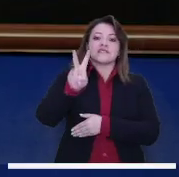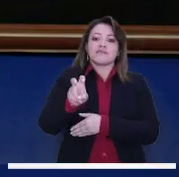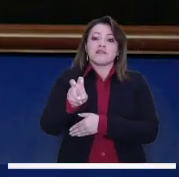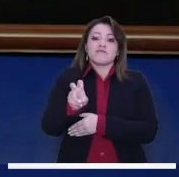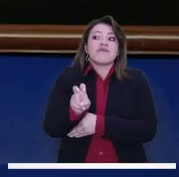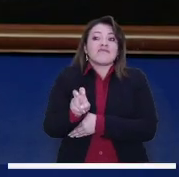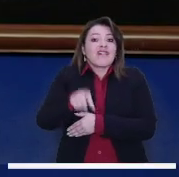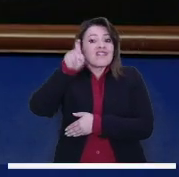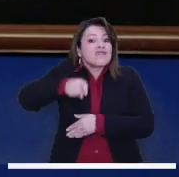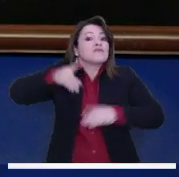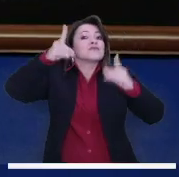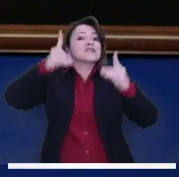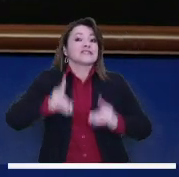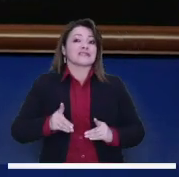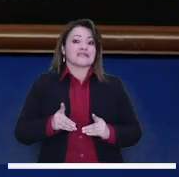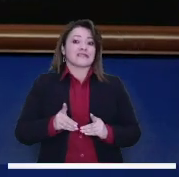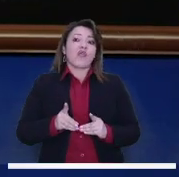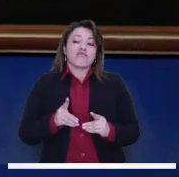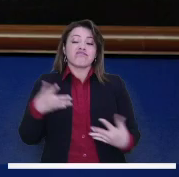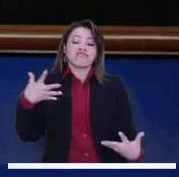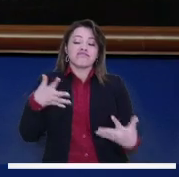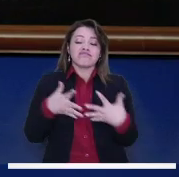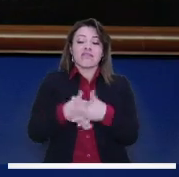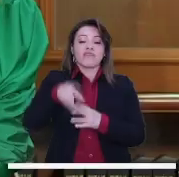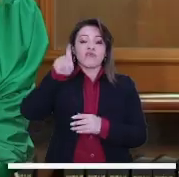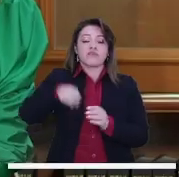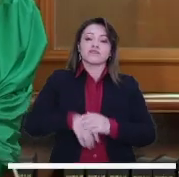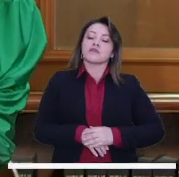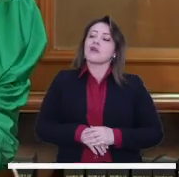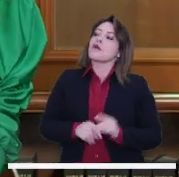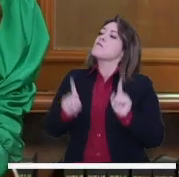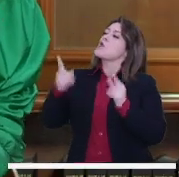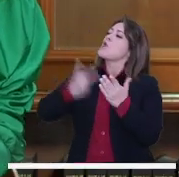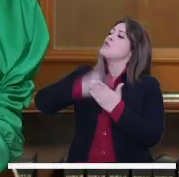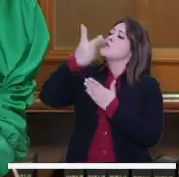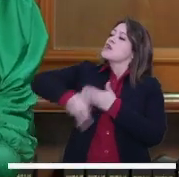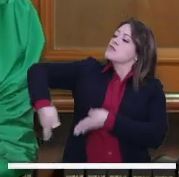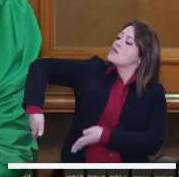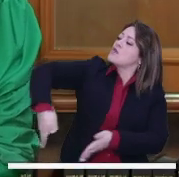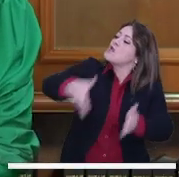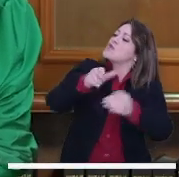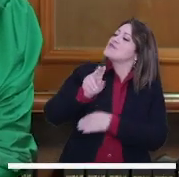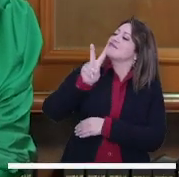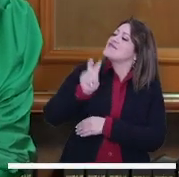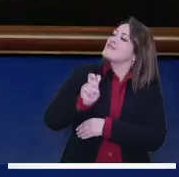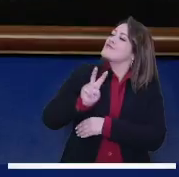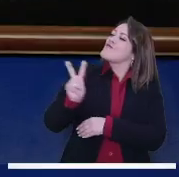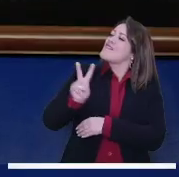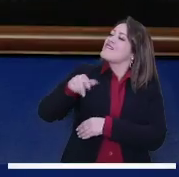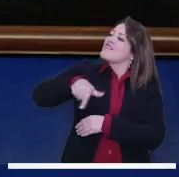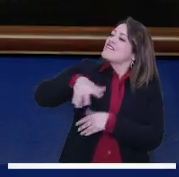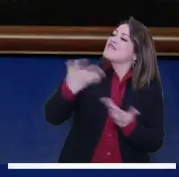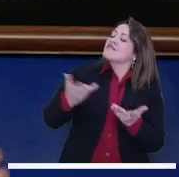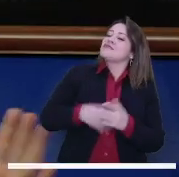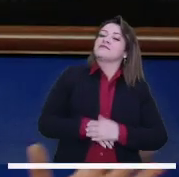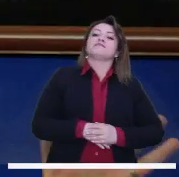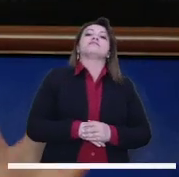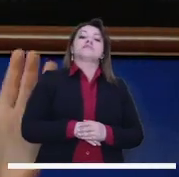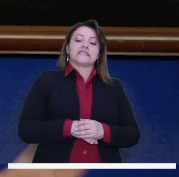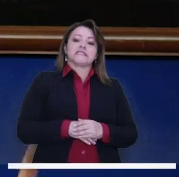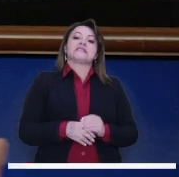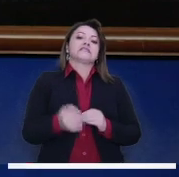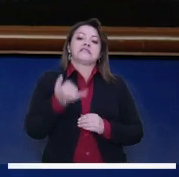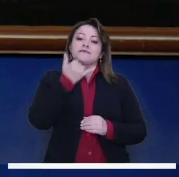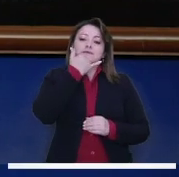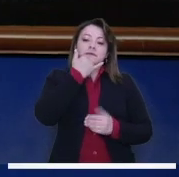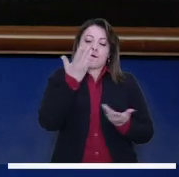debemos avanzar en este proyecto quizás con algunos ajustes. ¿Qué consiste en realidad este proyecto? Este proyecto, pues